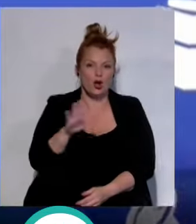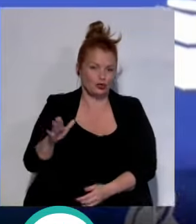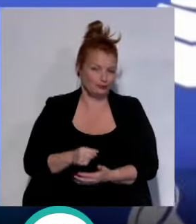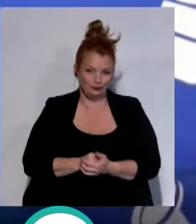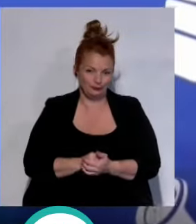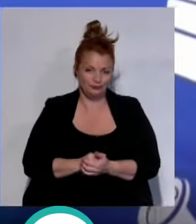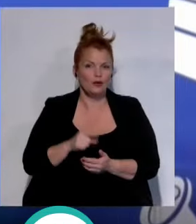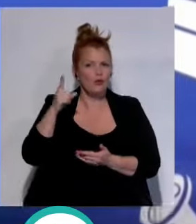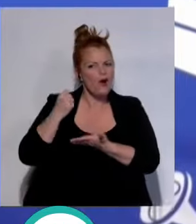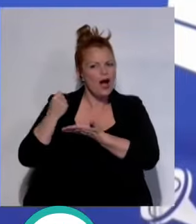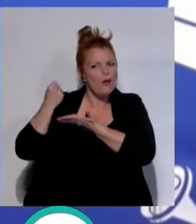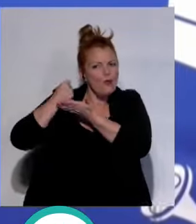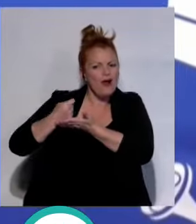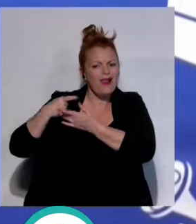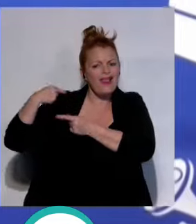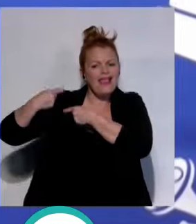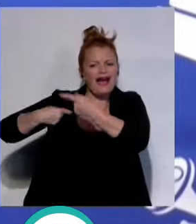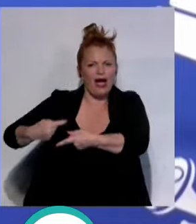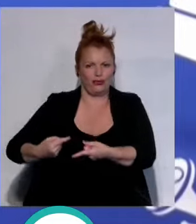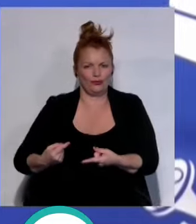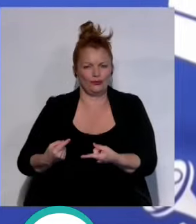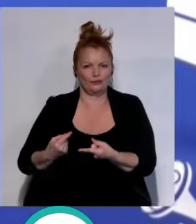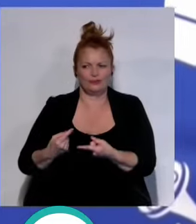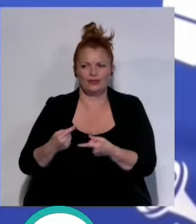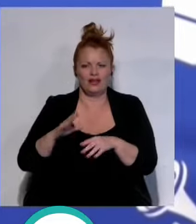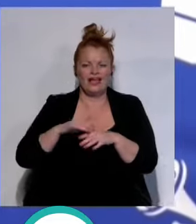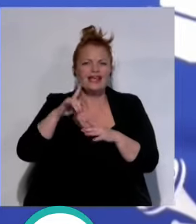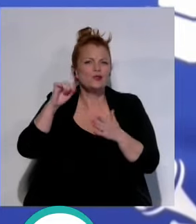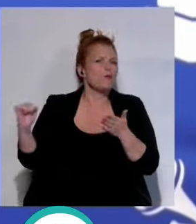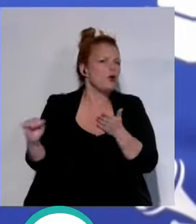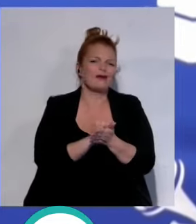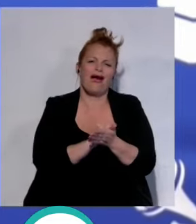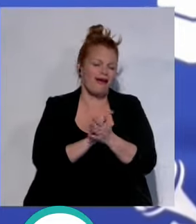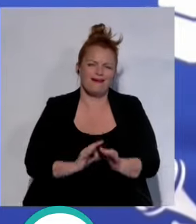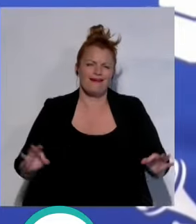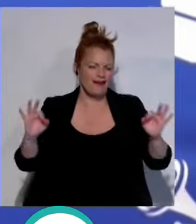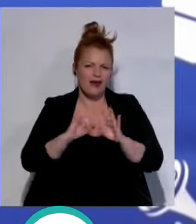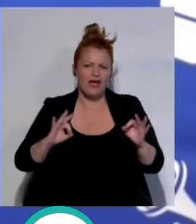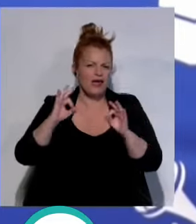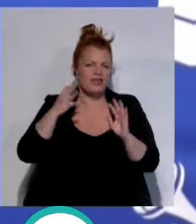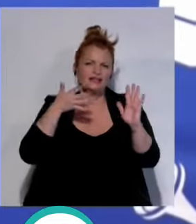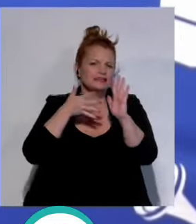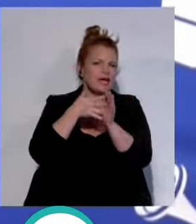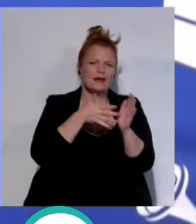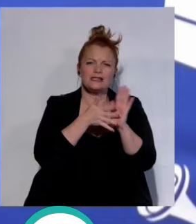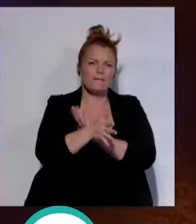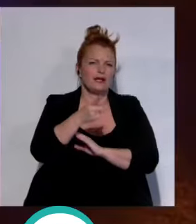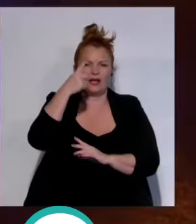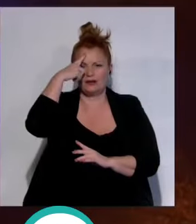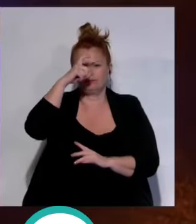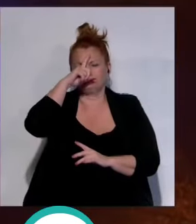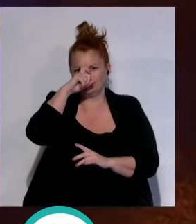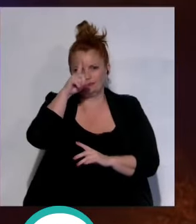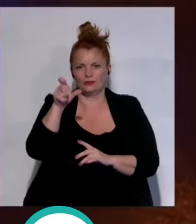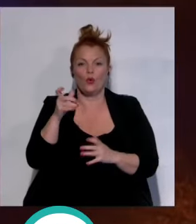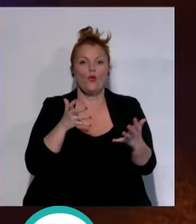ha dejado un legado tan grande que eso no lo va a borrar nadie, porque nosotros nos alimentamos de su música. Un